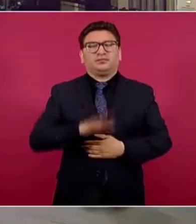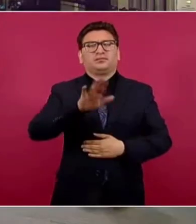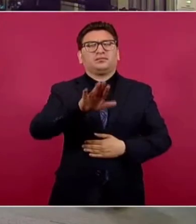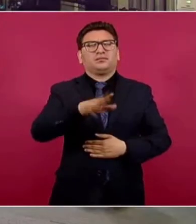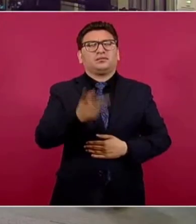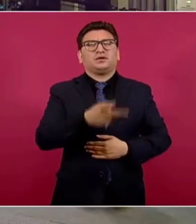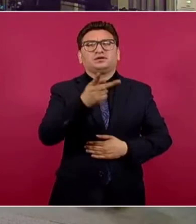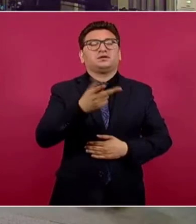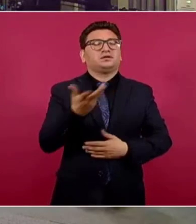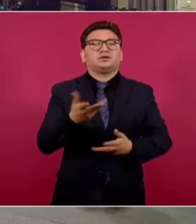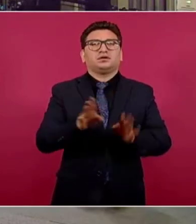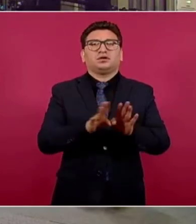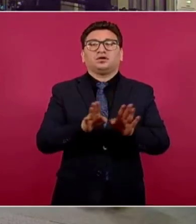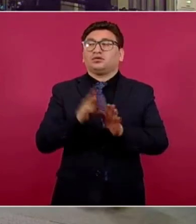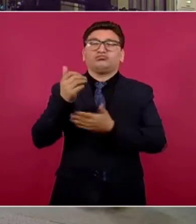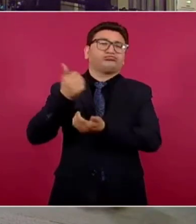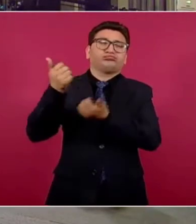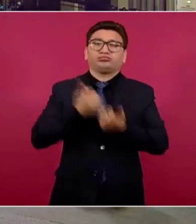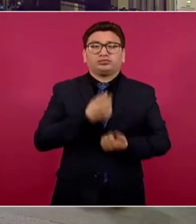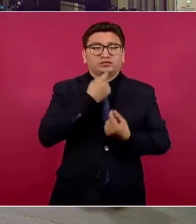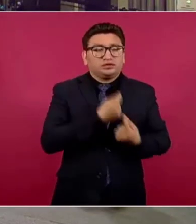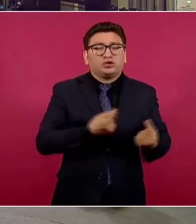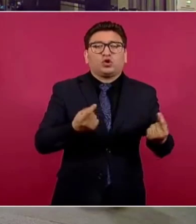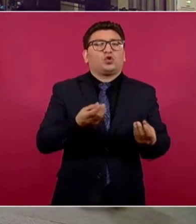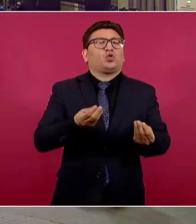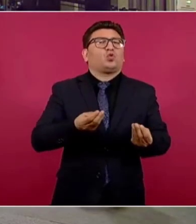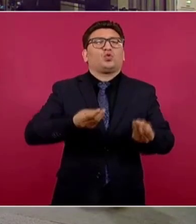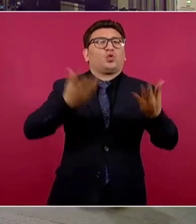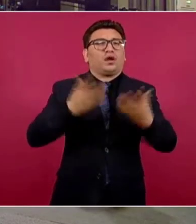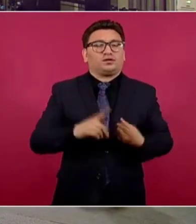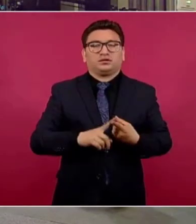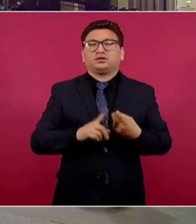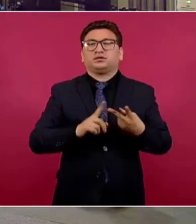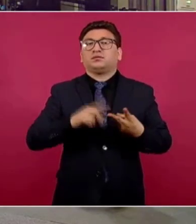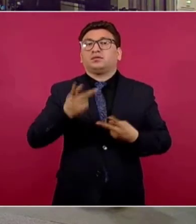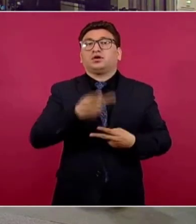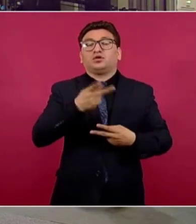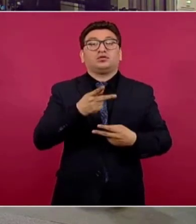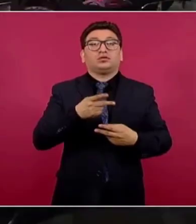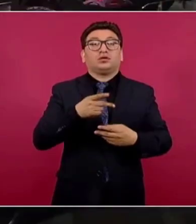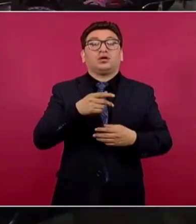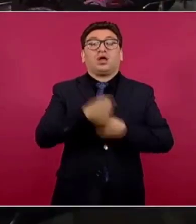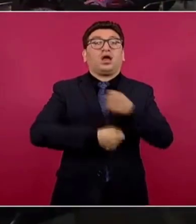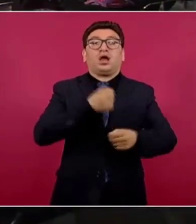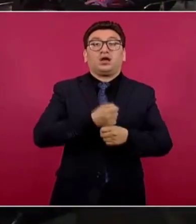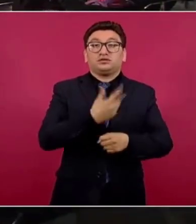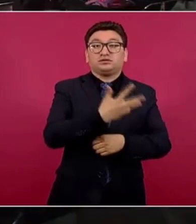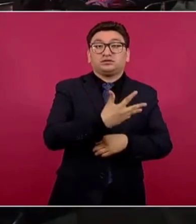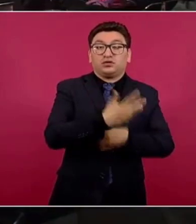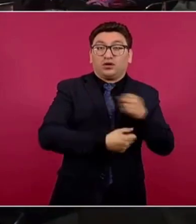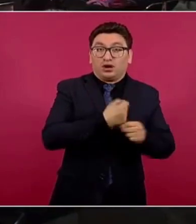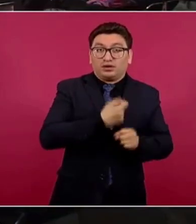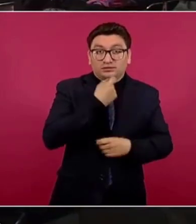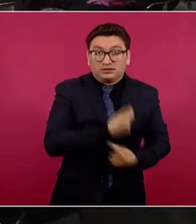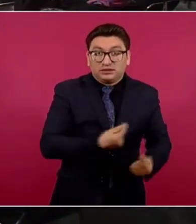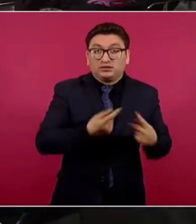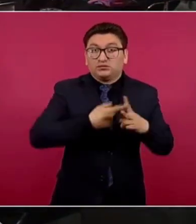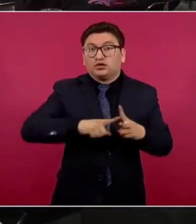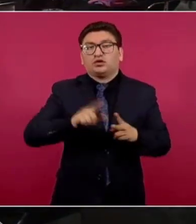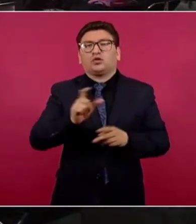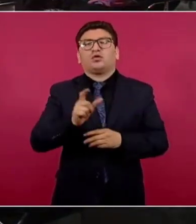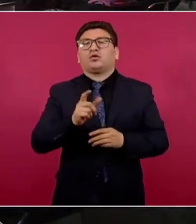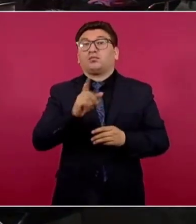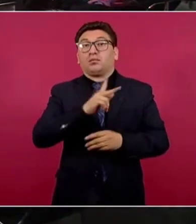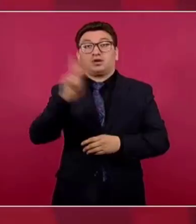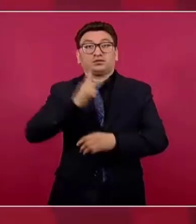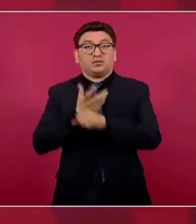¿cuántas dosis se estarían esperando para los niños? Y esto es muy importante, ¿a partir de qué edad? ¿De cinco años, como en Estados Unidos o qué edad sería? Es